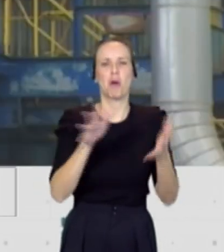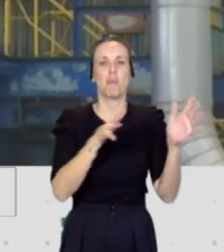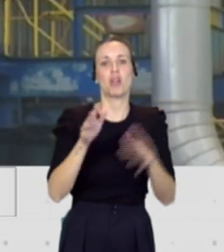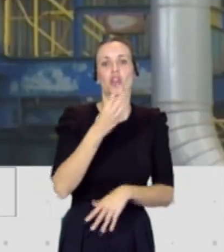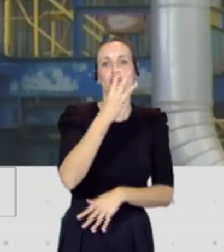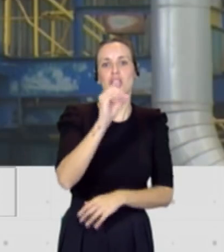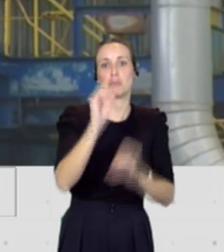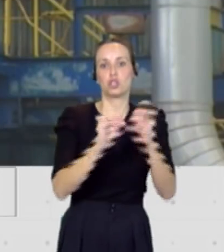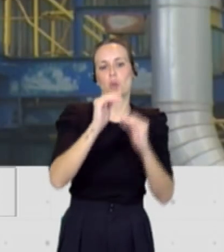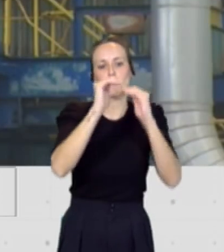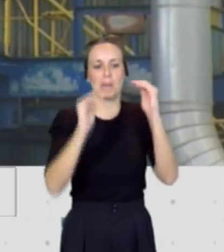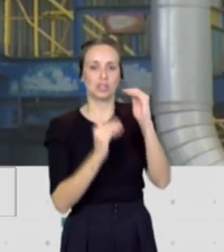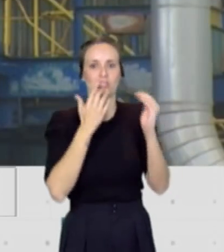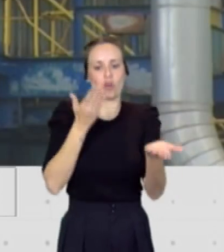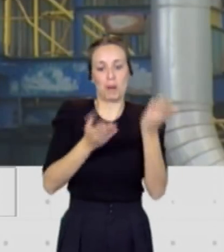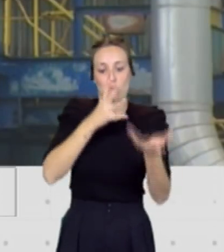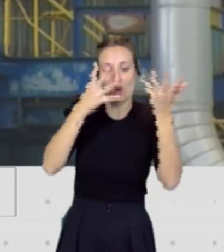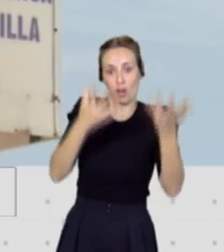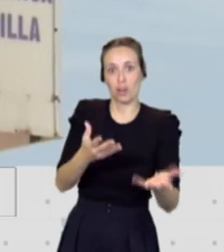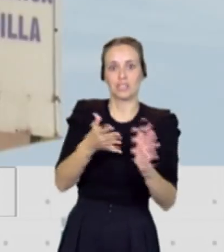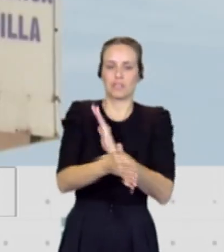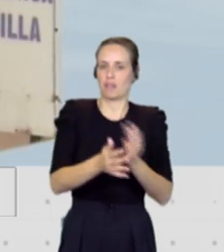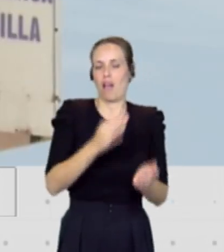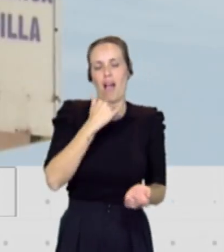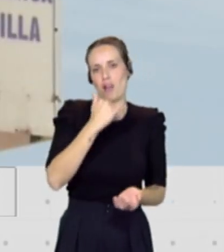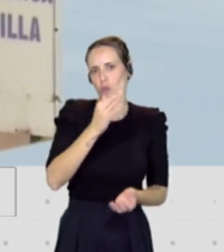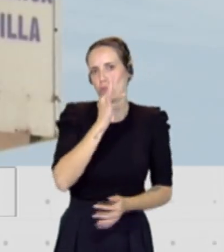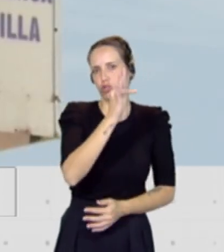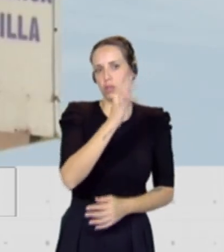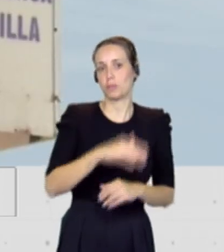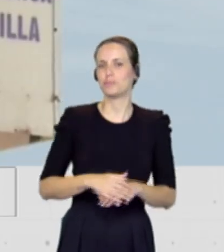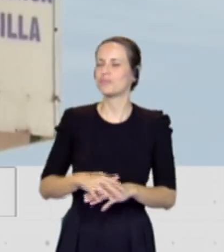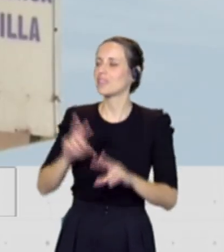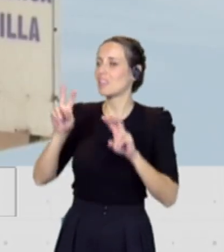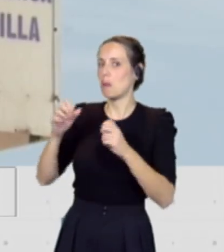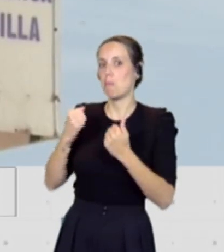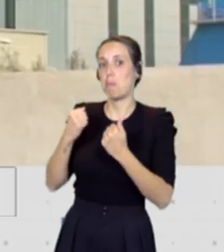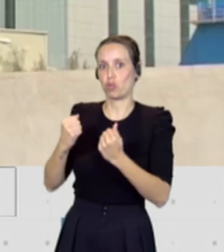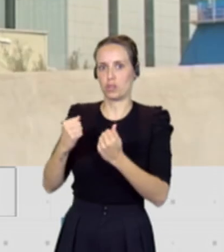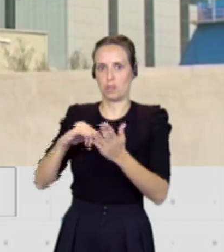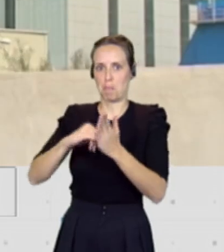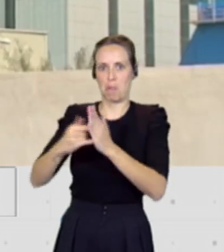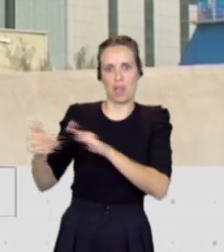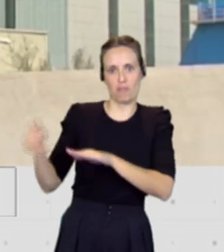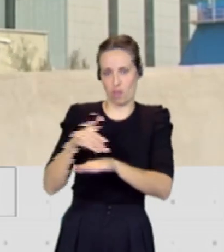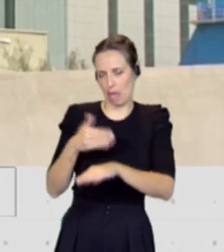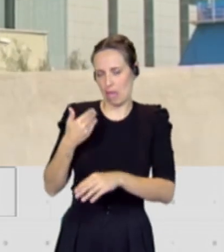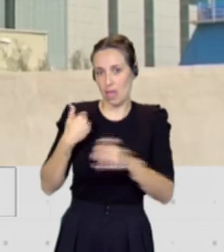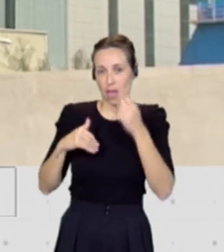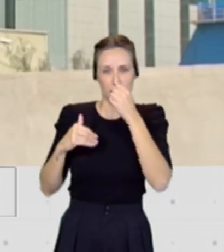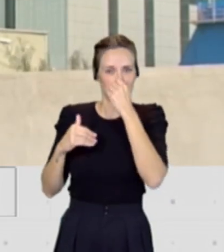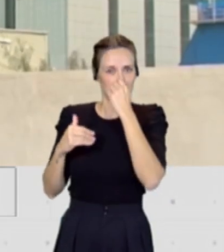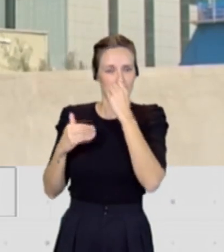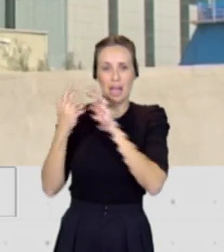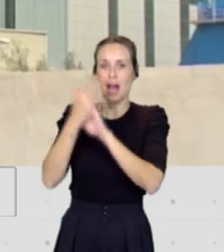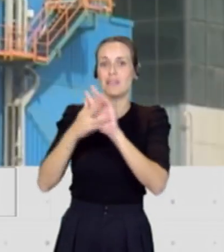las actuales y por tanto creo que también es una excelente noticia en ese sentido. Bueno, la potencia sí está planificada. Usted ha hablado ya del